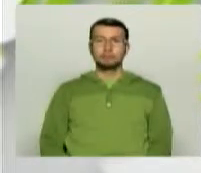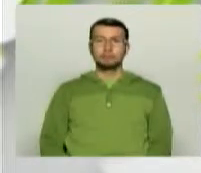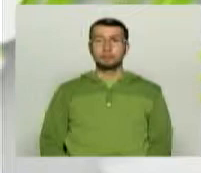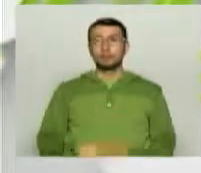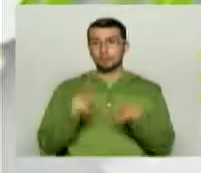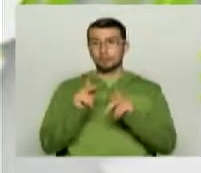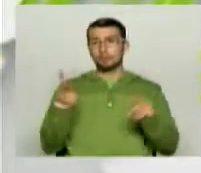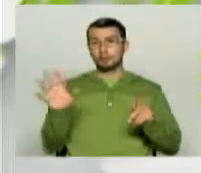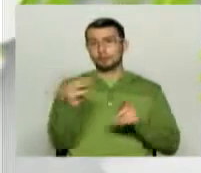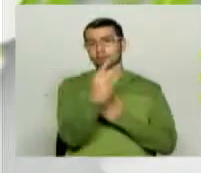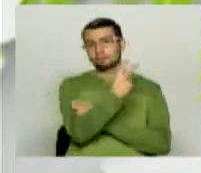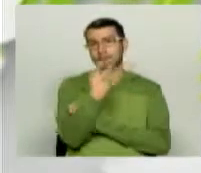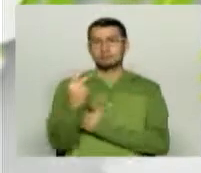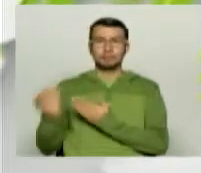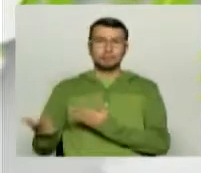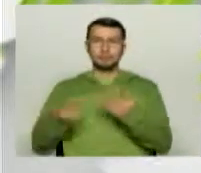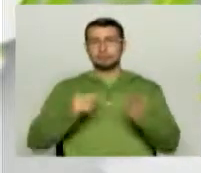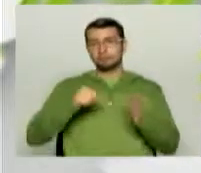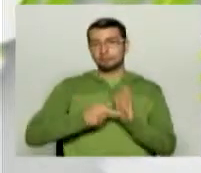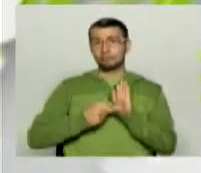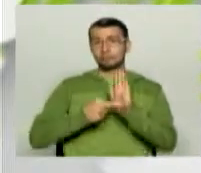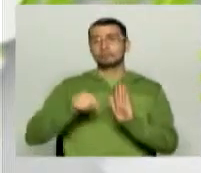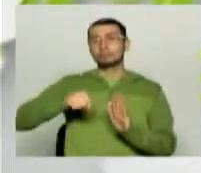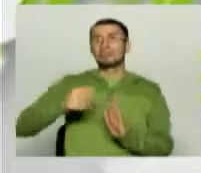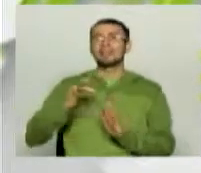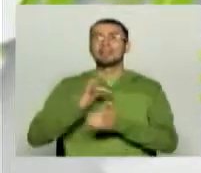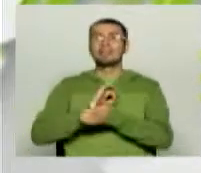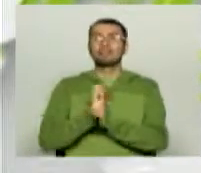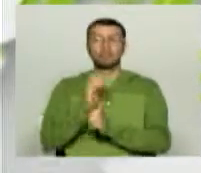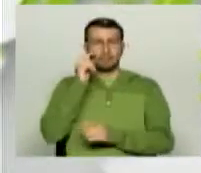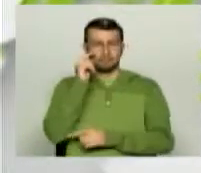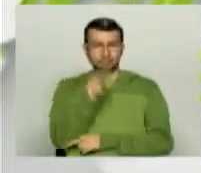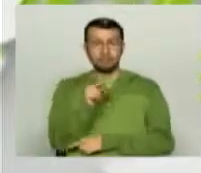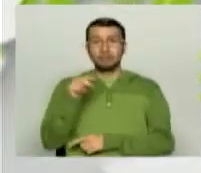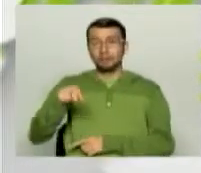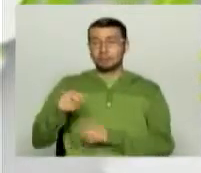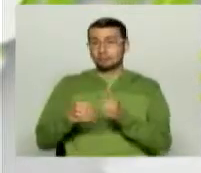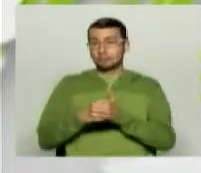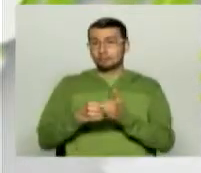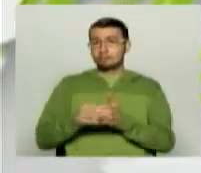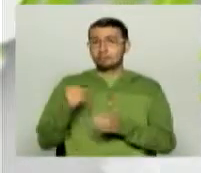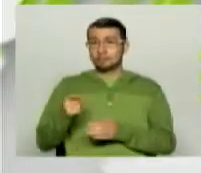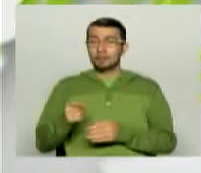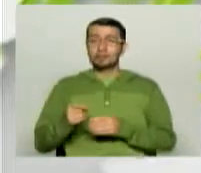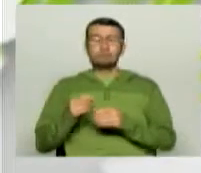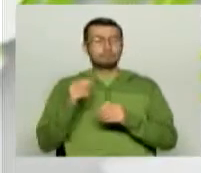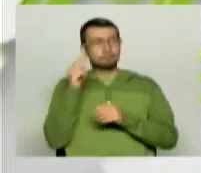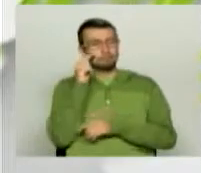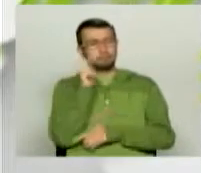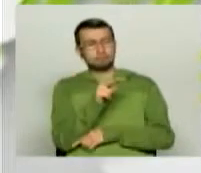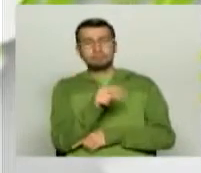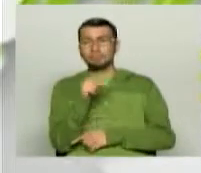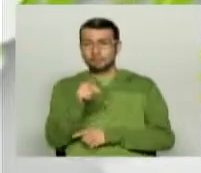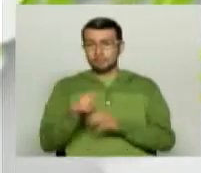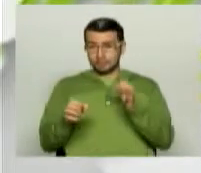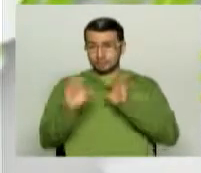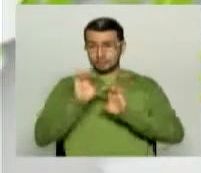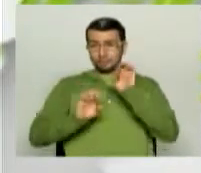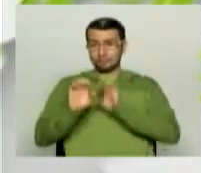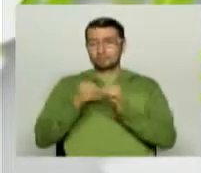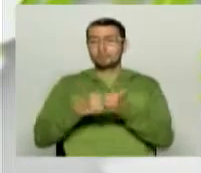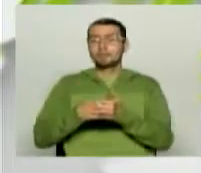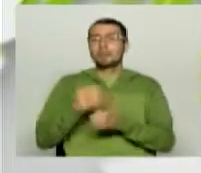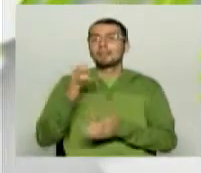Sean ustedes bienvenidos a una emisión más de Telecafé TV, un espacio que presenta la Defensoría del Televidente del Canal Regional Telecafé.